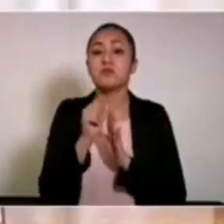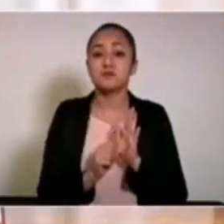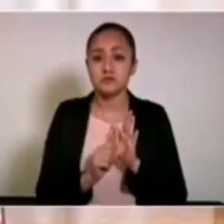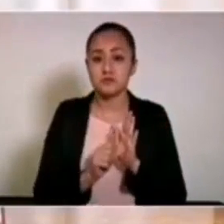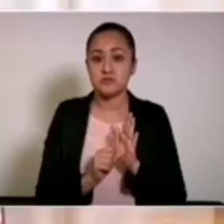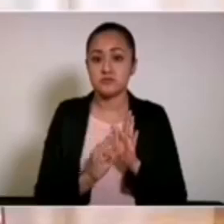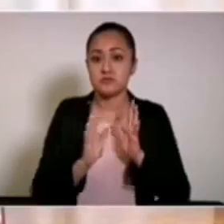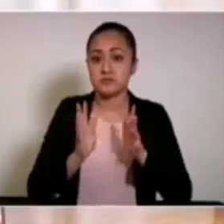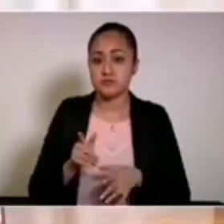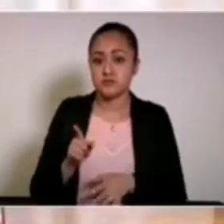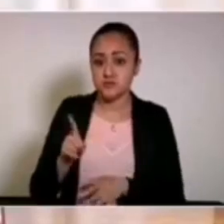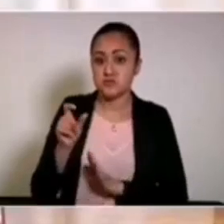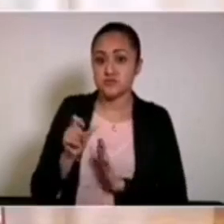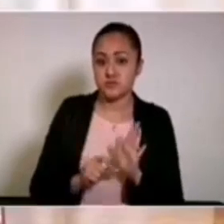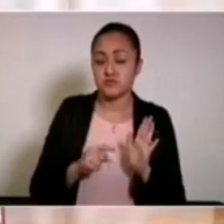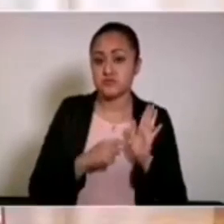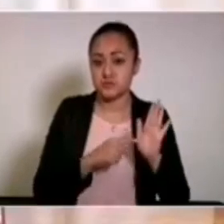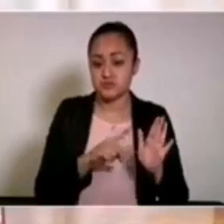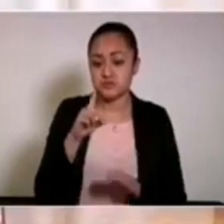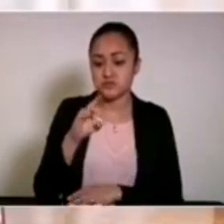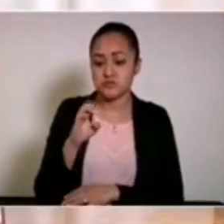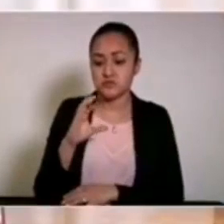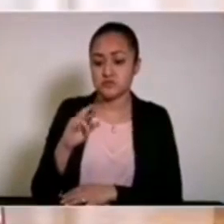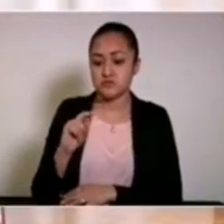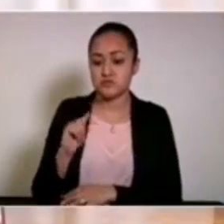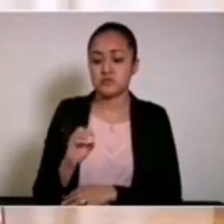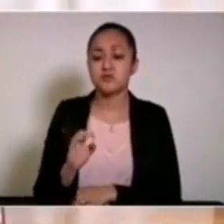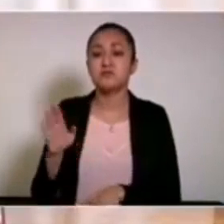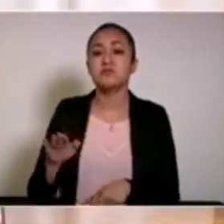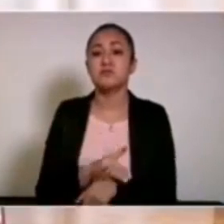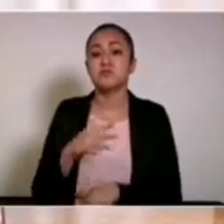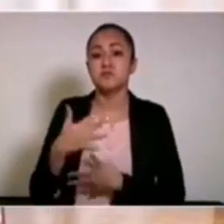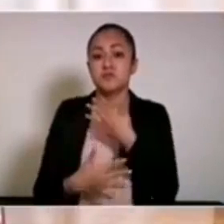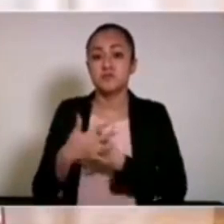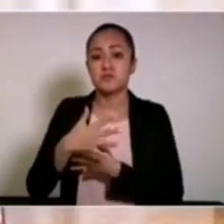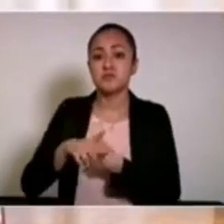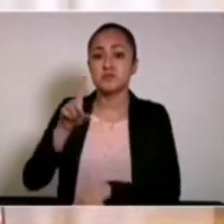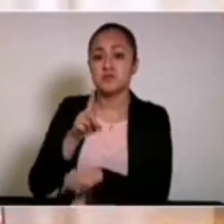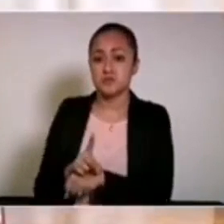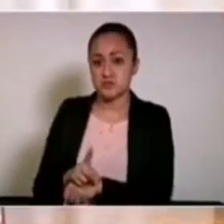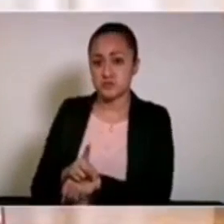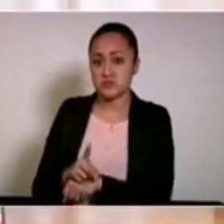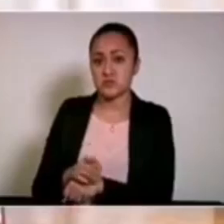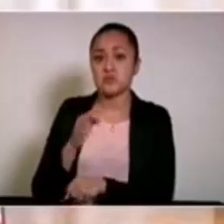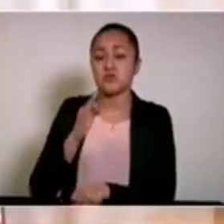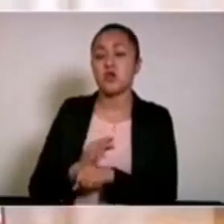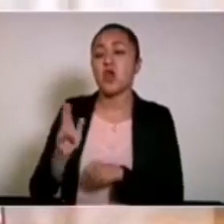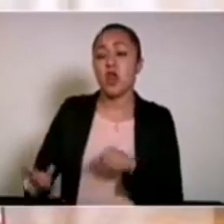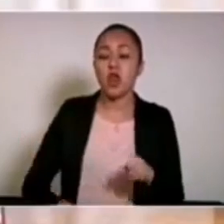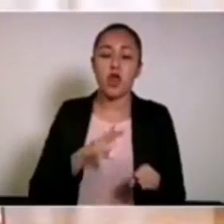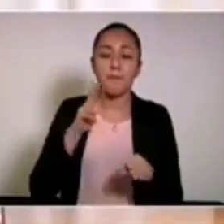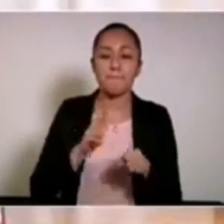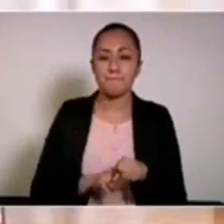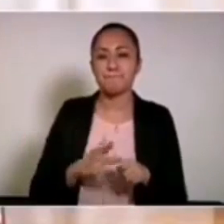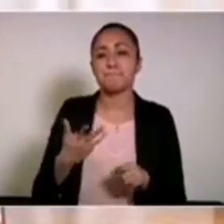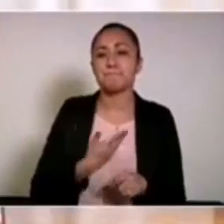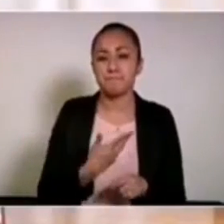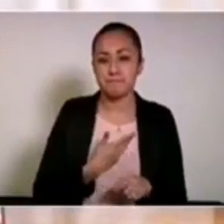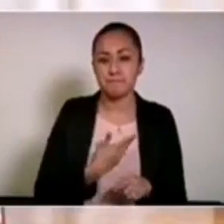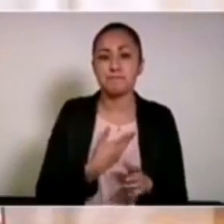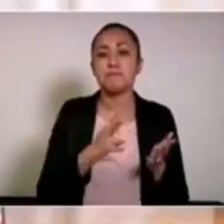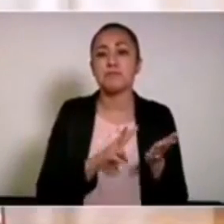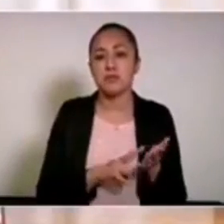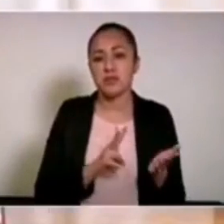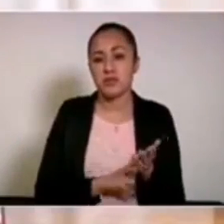porque los 15 días que normalmente tiene como